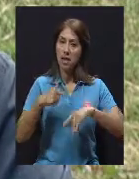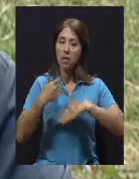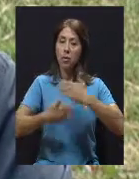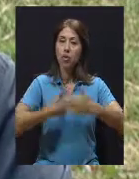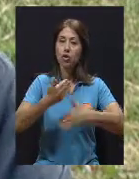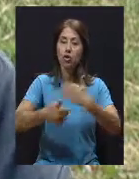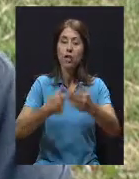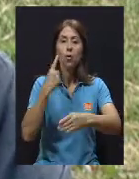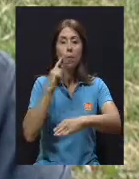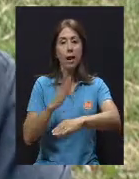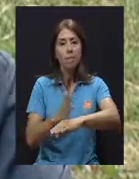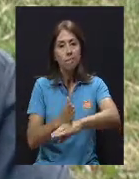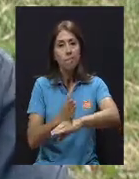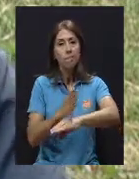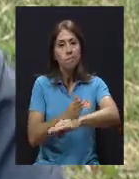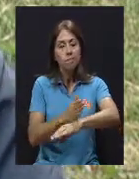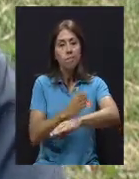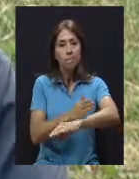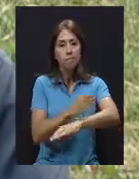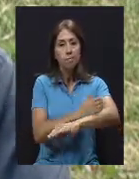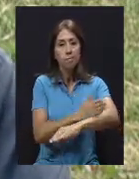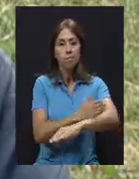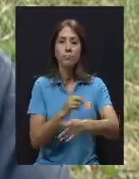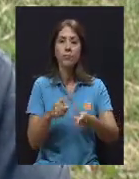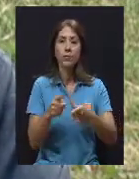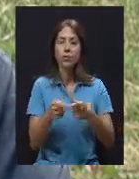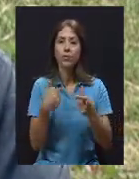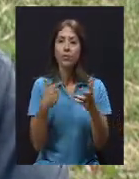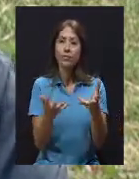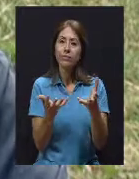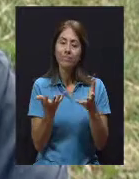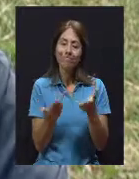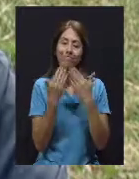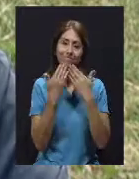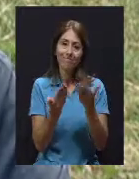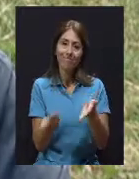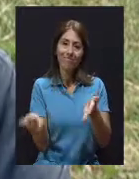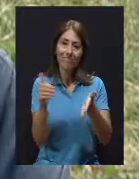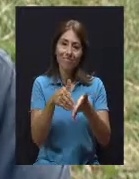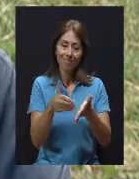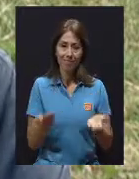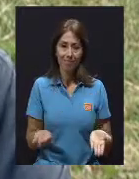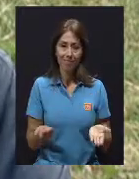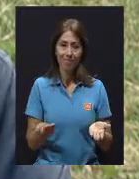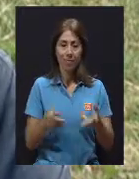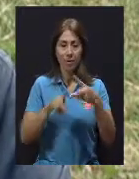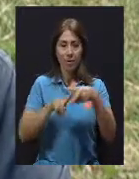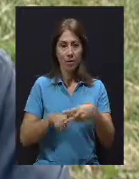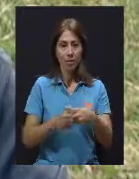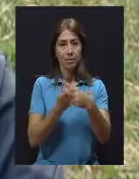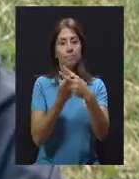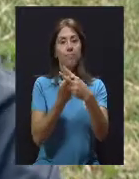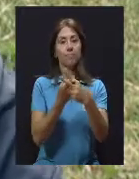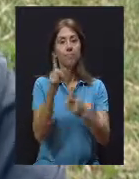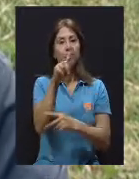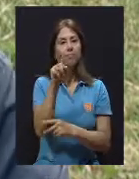de convalescencia. Entonces, pues yo quisiera, doña Julia, pues nuevamente agradecerle y comenzar